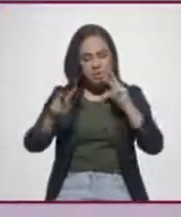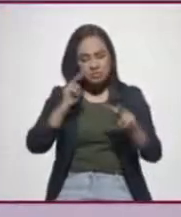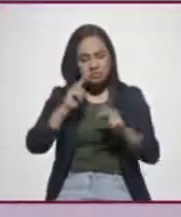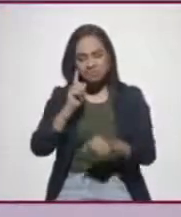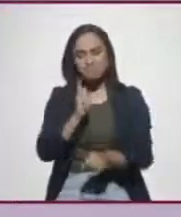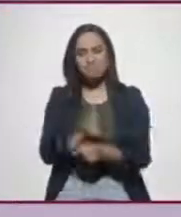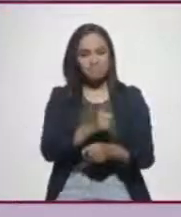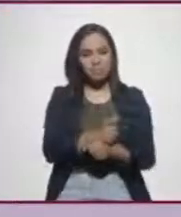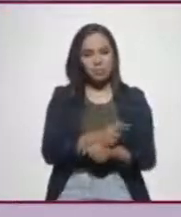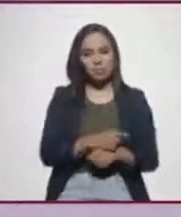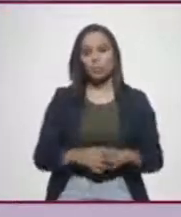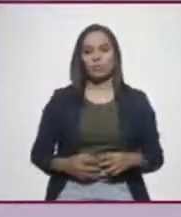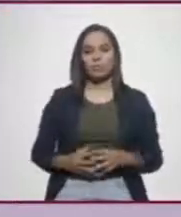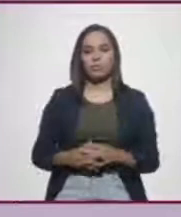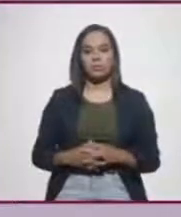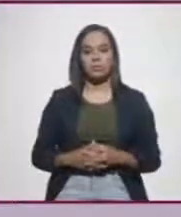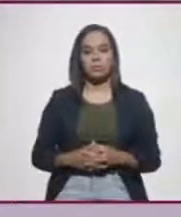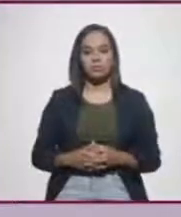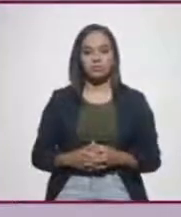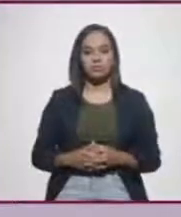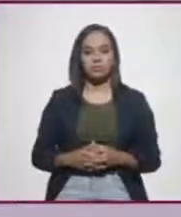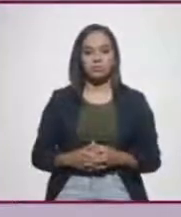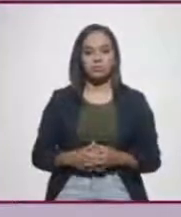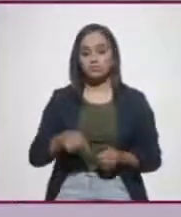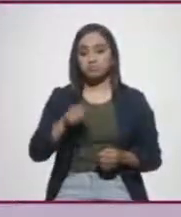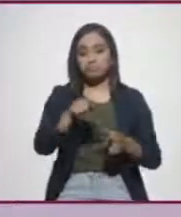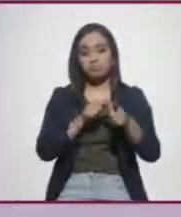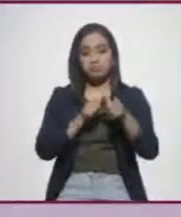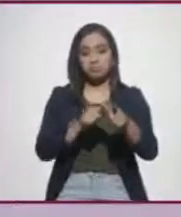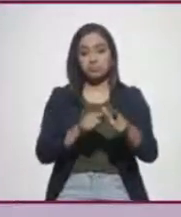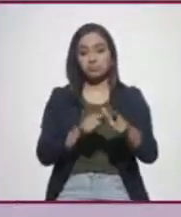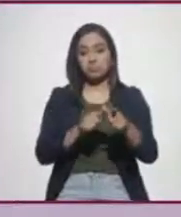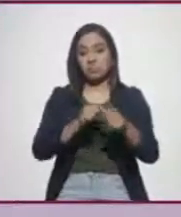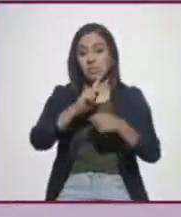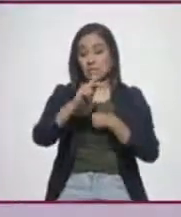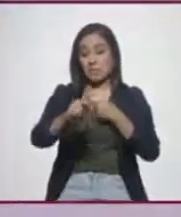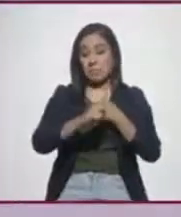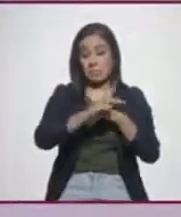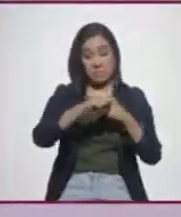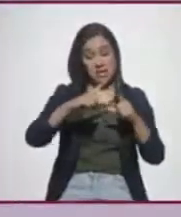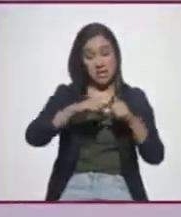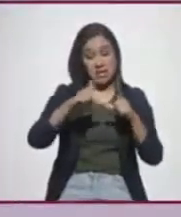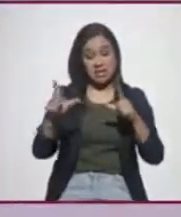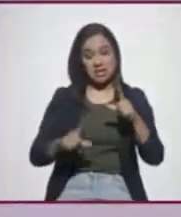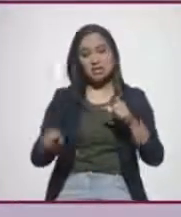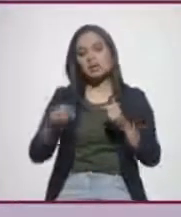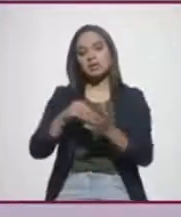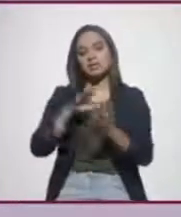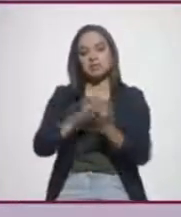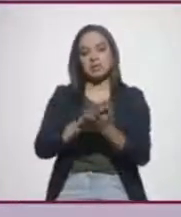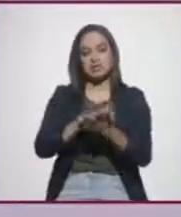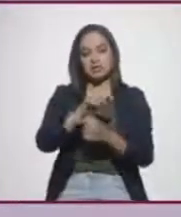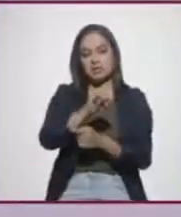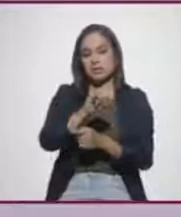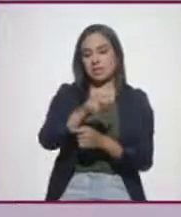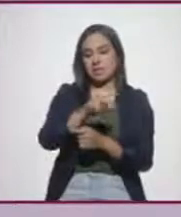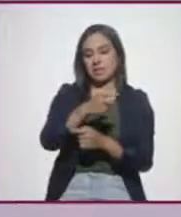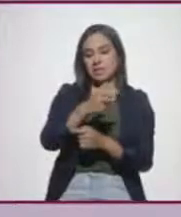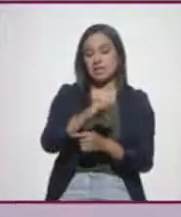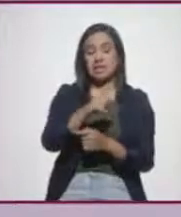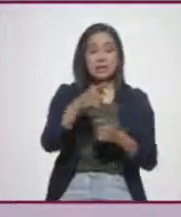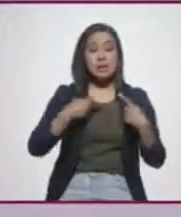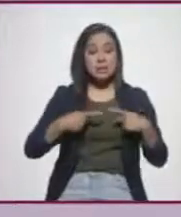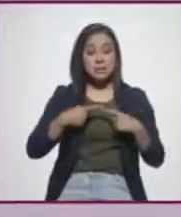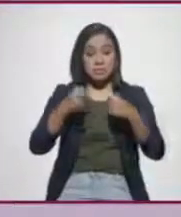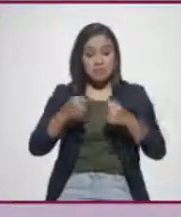Y este promedio, igual que el que sigue, el de país, se parece mucho a lo que está registrando Inegi, qué tan segura se siente